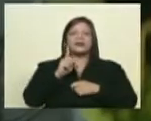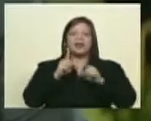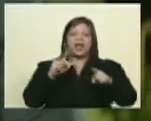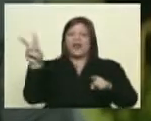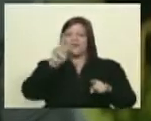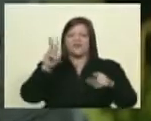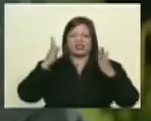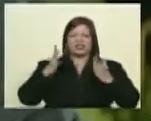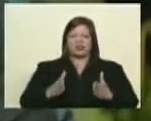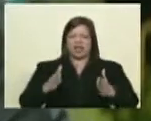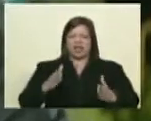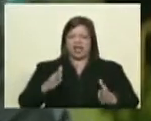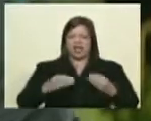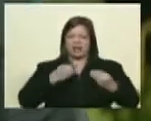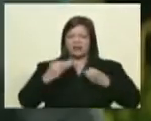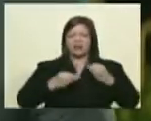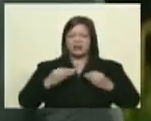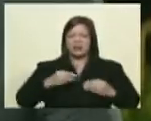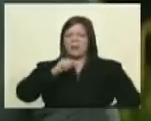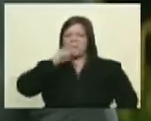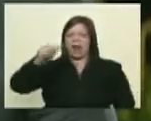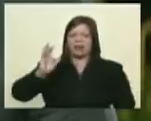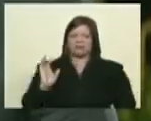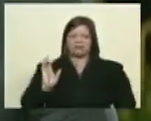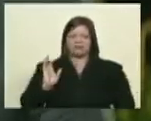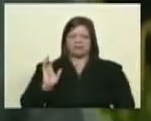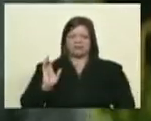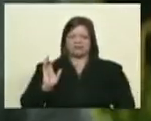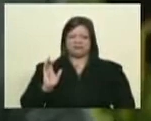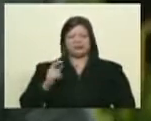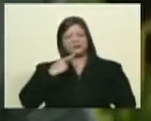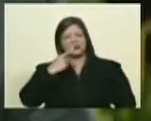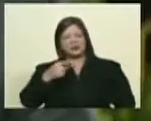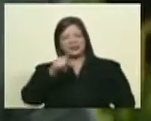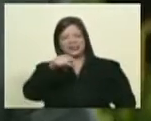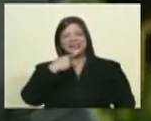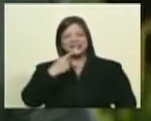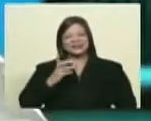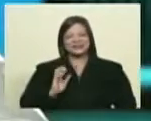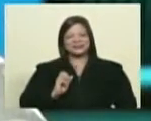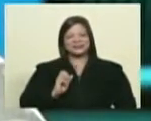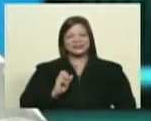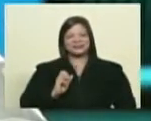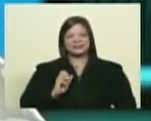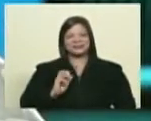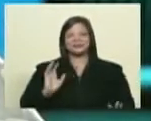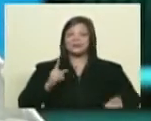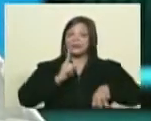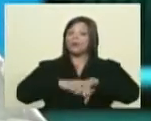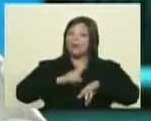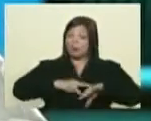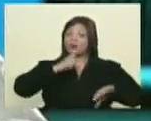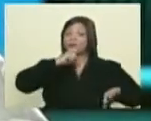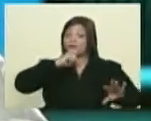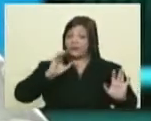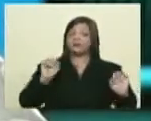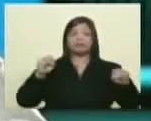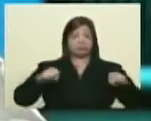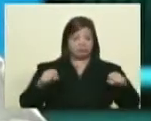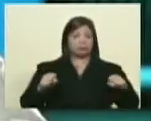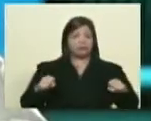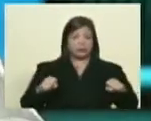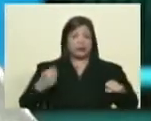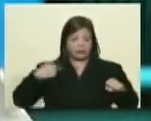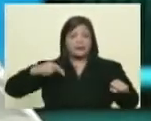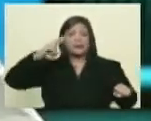venezolanos que la están pasando francamente mal que dice tú estamos en un momento muy duro Venezuela atraviesa por un